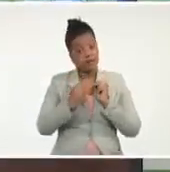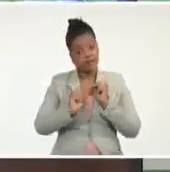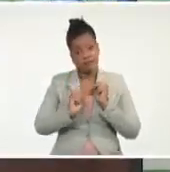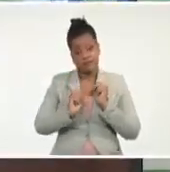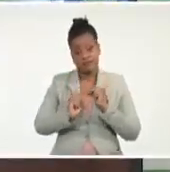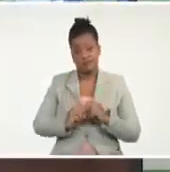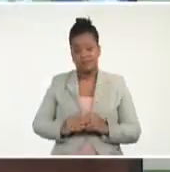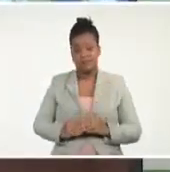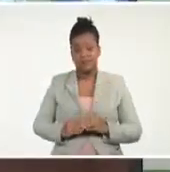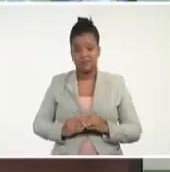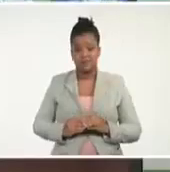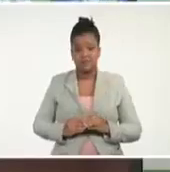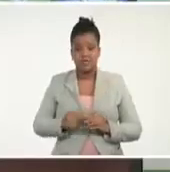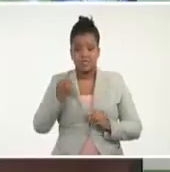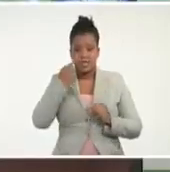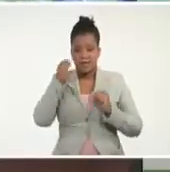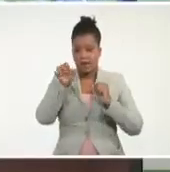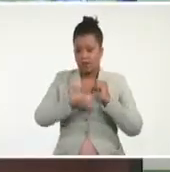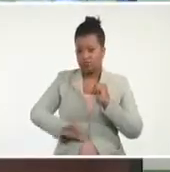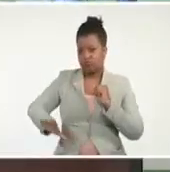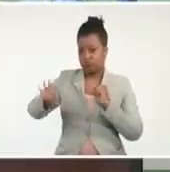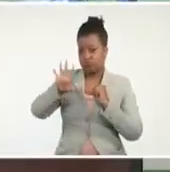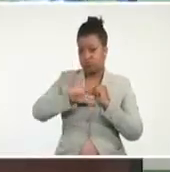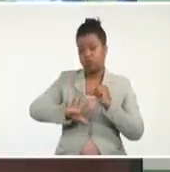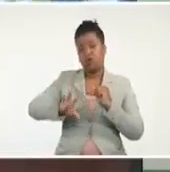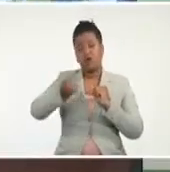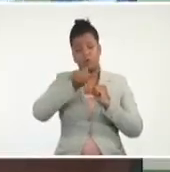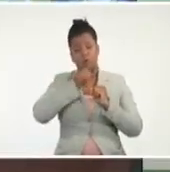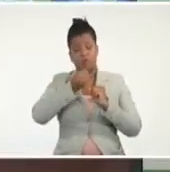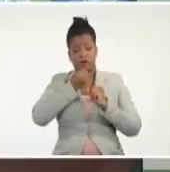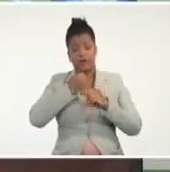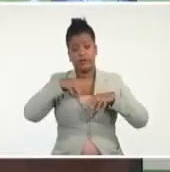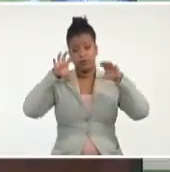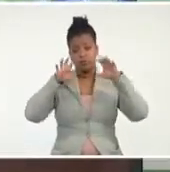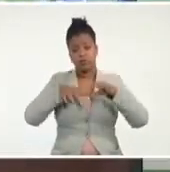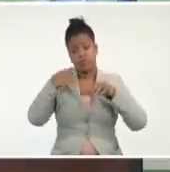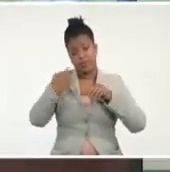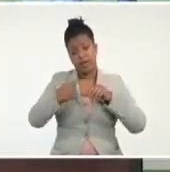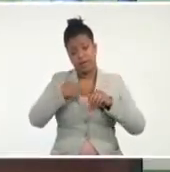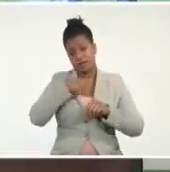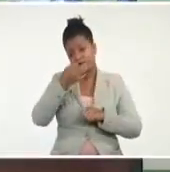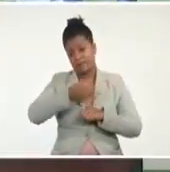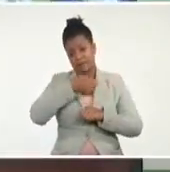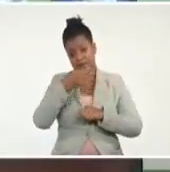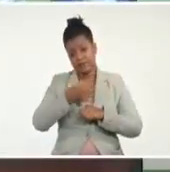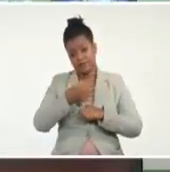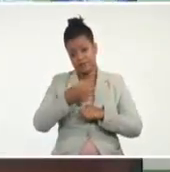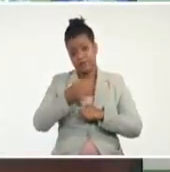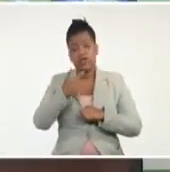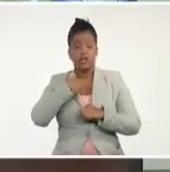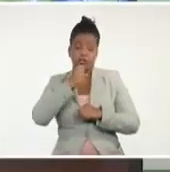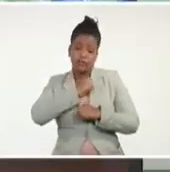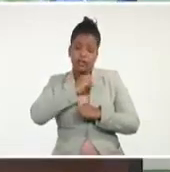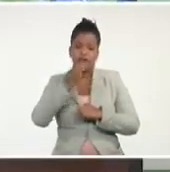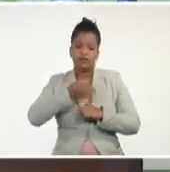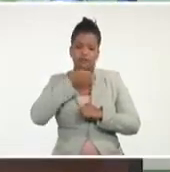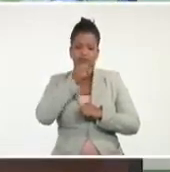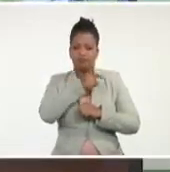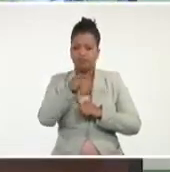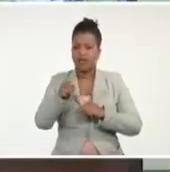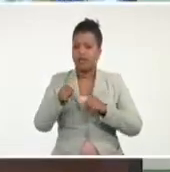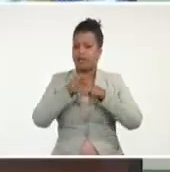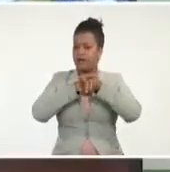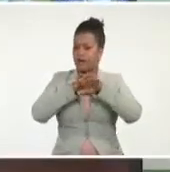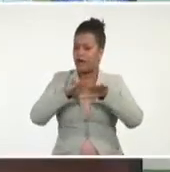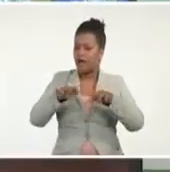fíjense que están muy esparcidas pero es una posibilidad que hay que prever por lo tanto quería tener con ustedes estas